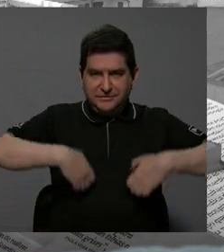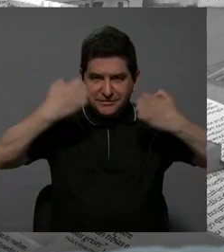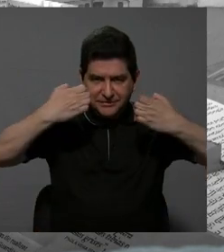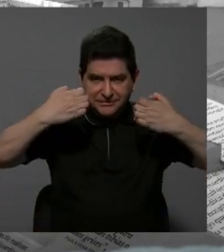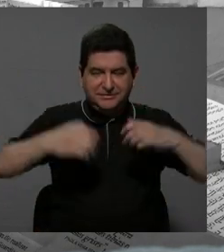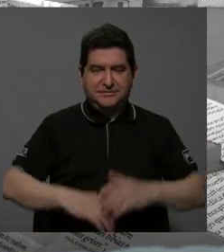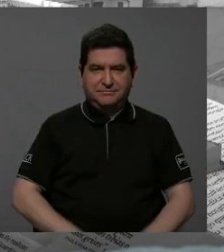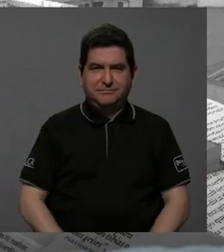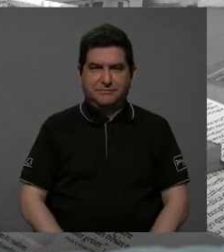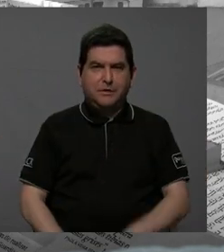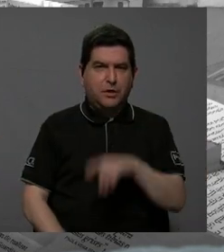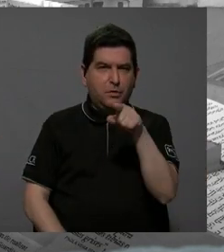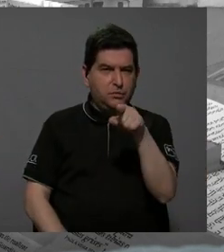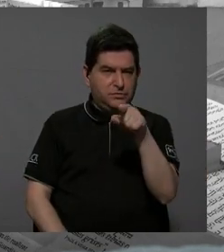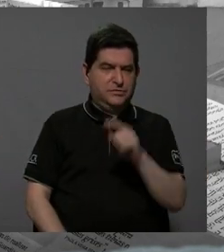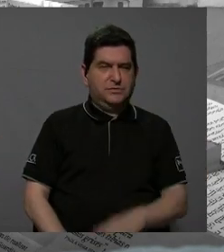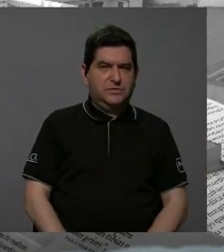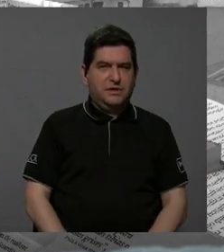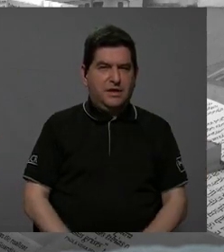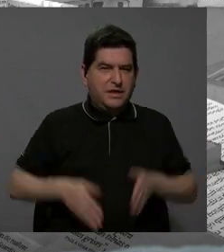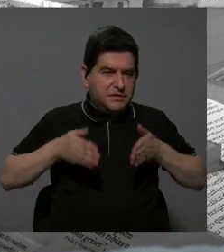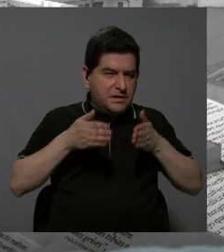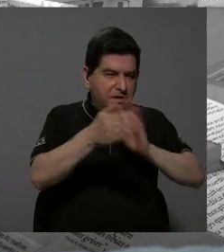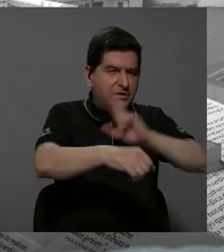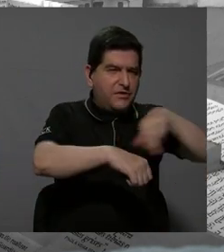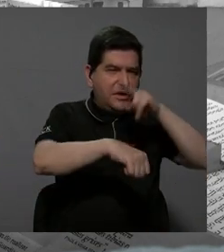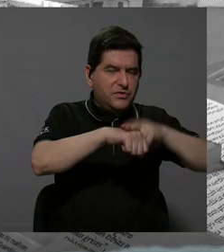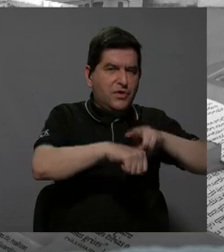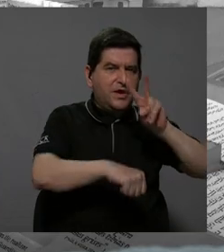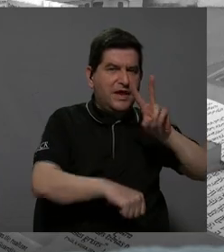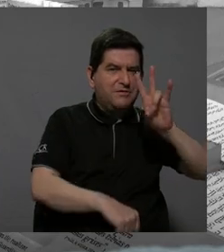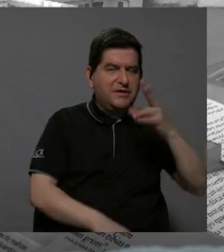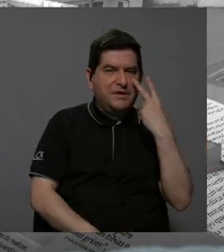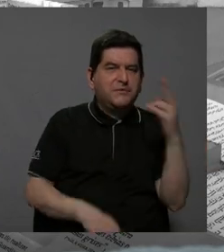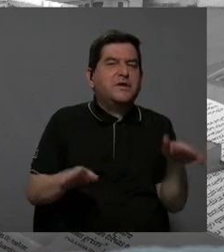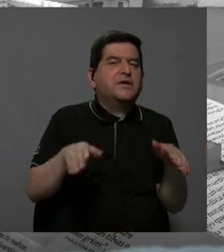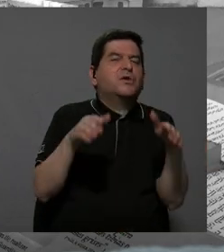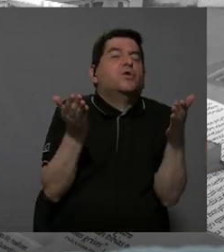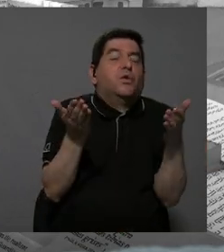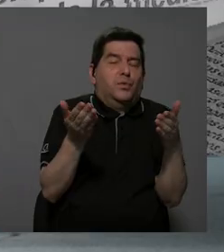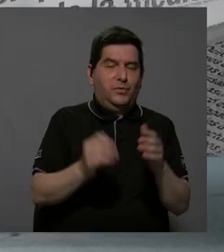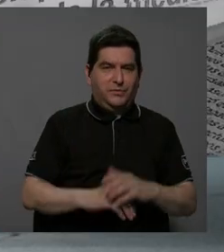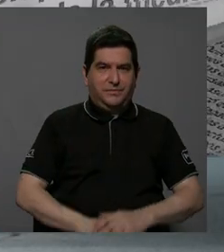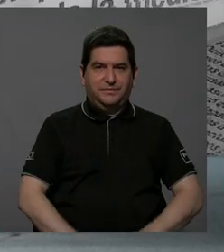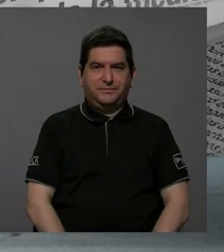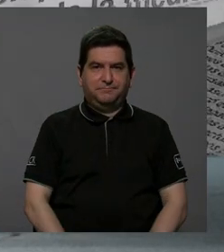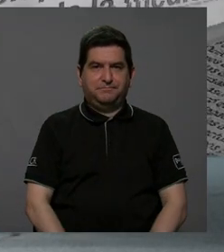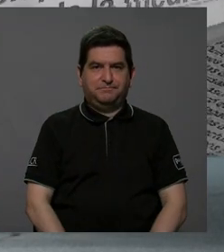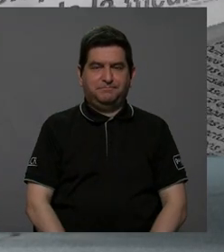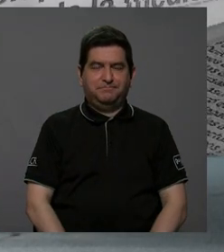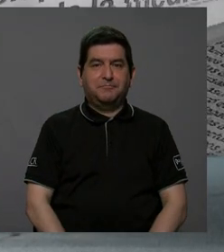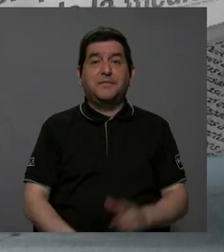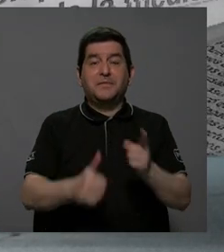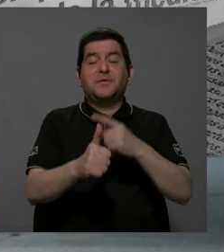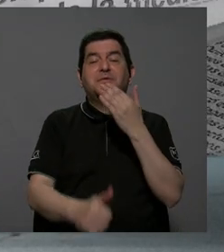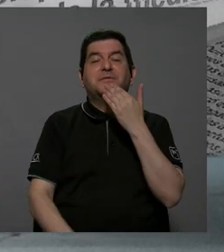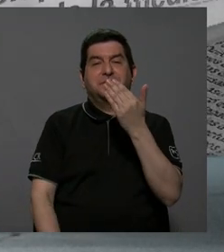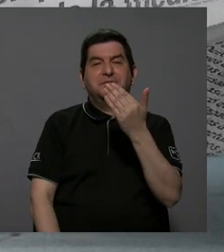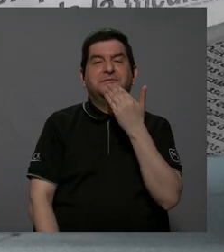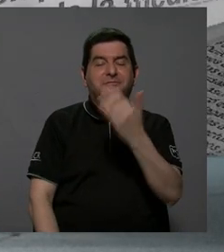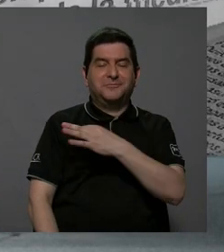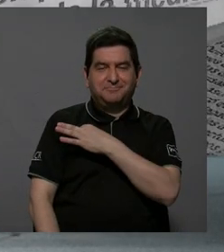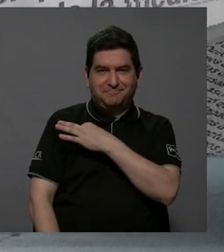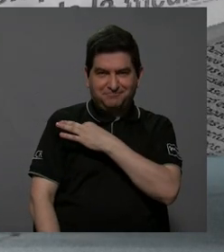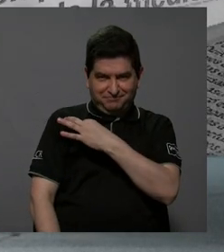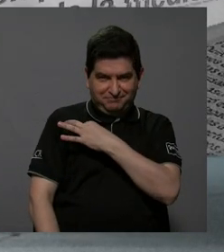ve usted esta Ruta Nacional 27 en ese aspecto? Claro que sí. Bueno, primero agradecerles la